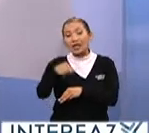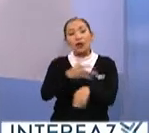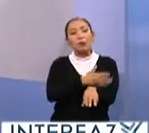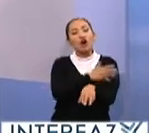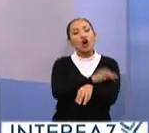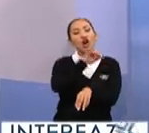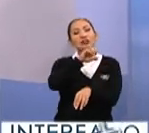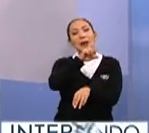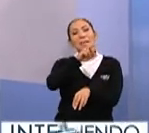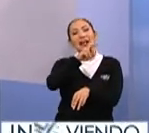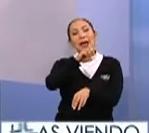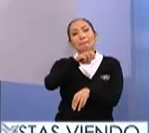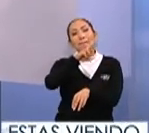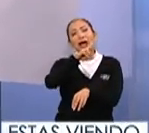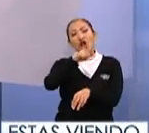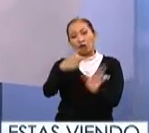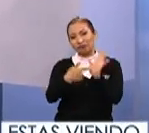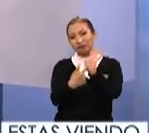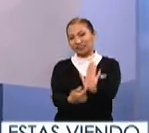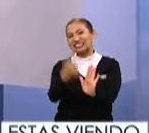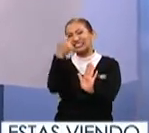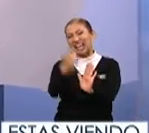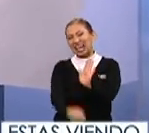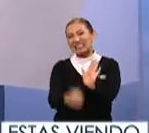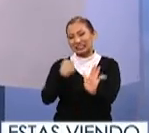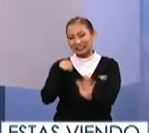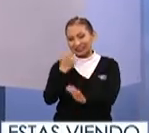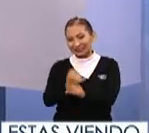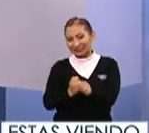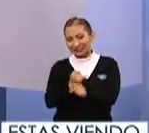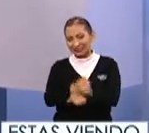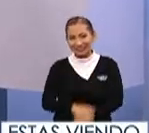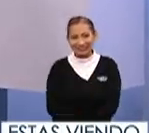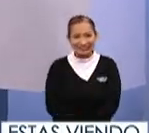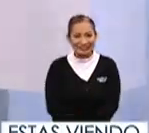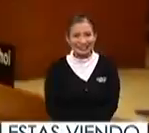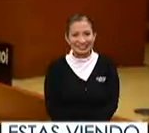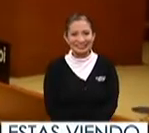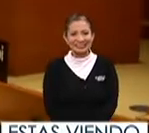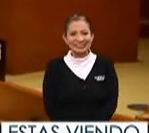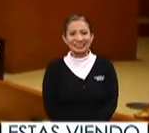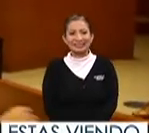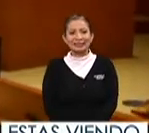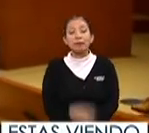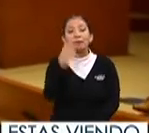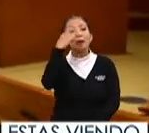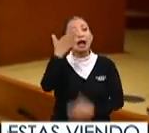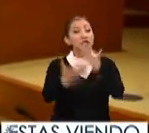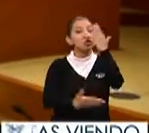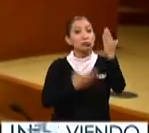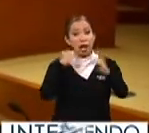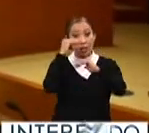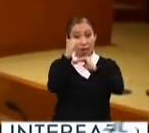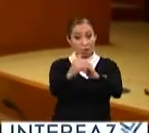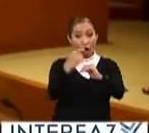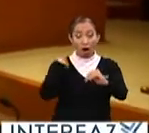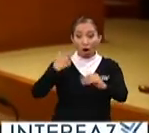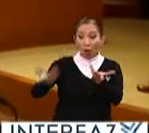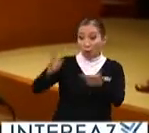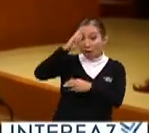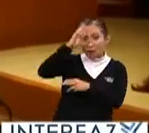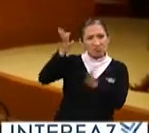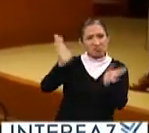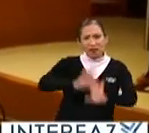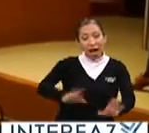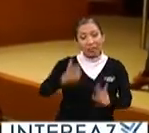compañero José María Merlo nos los muestra en este reportaje para estudiar no hay límites ni restricciones